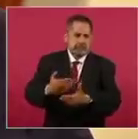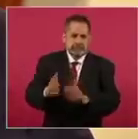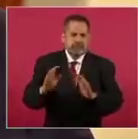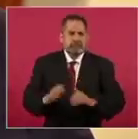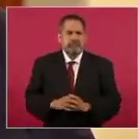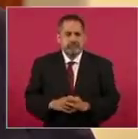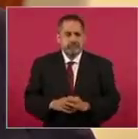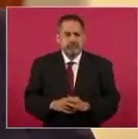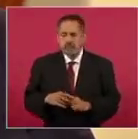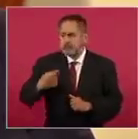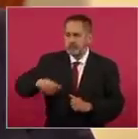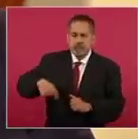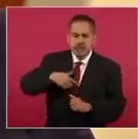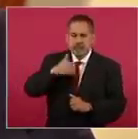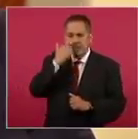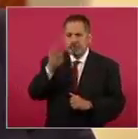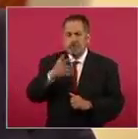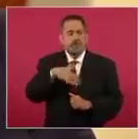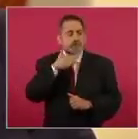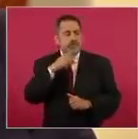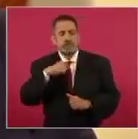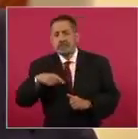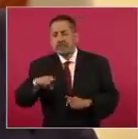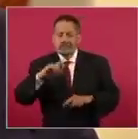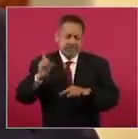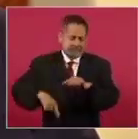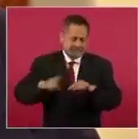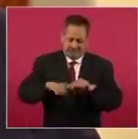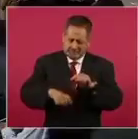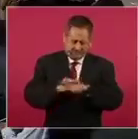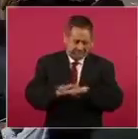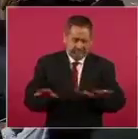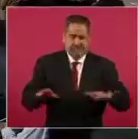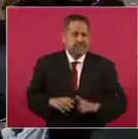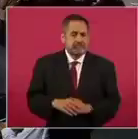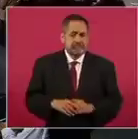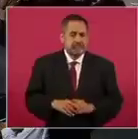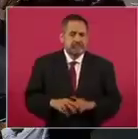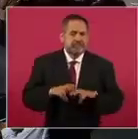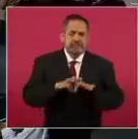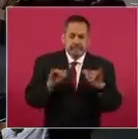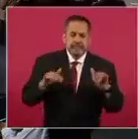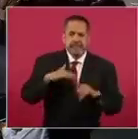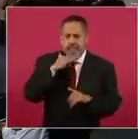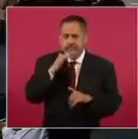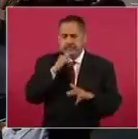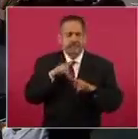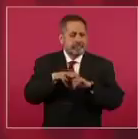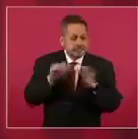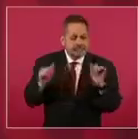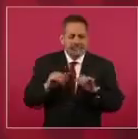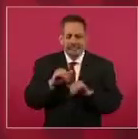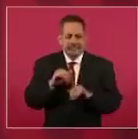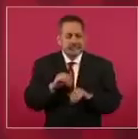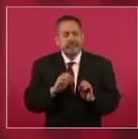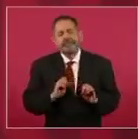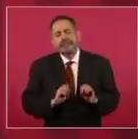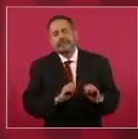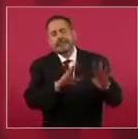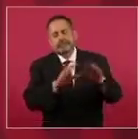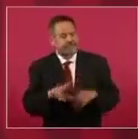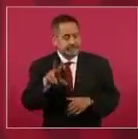Y lo que queremos es limpiar de corrupción al país. Que no haya corrupción y que no haya impunidad para nadie.